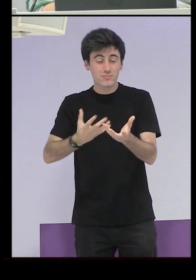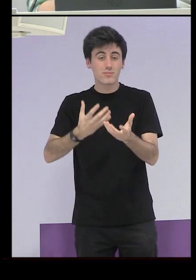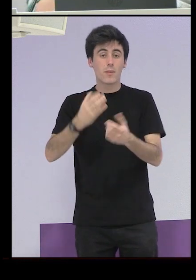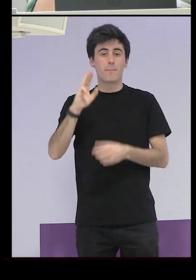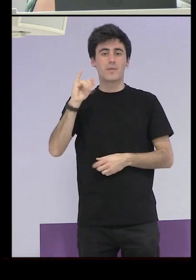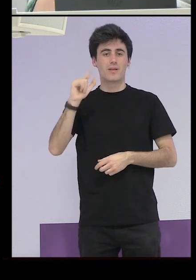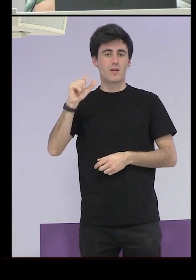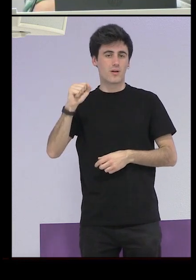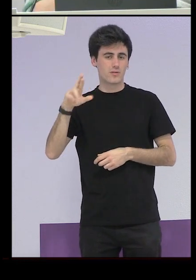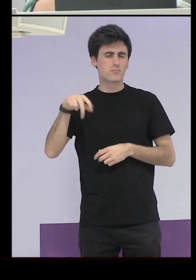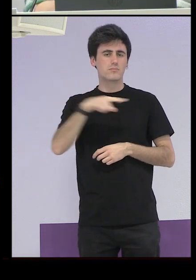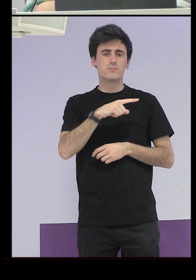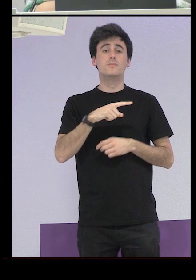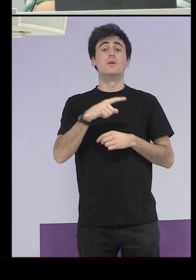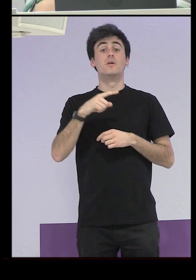centro